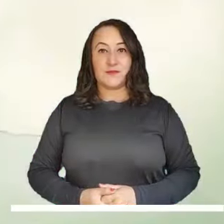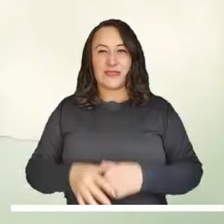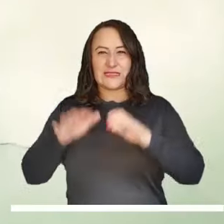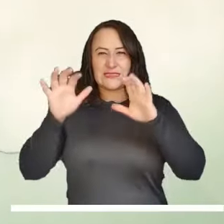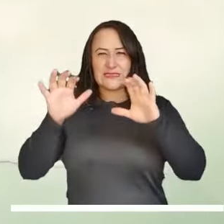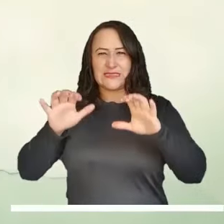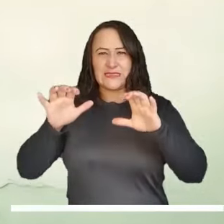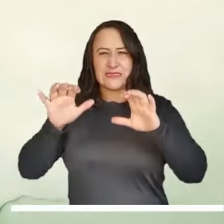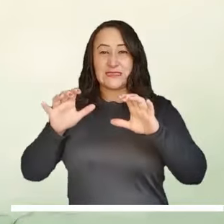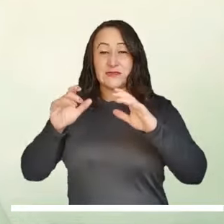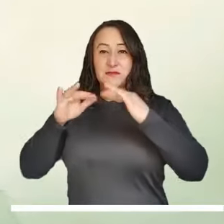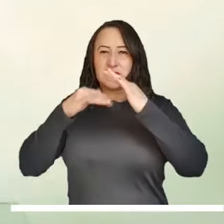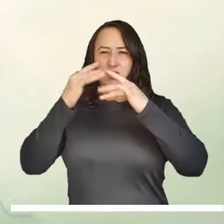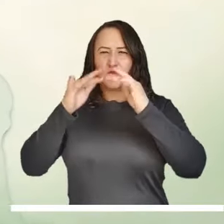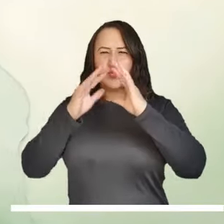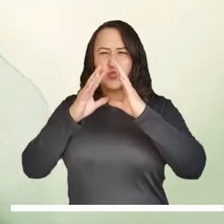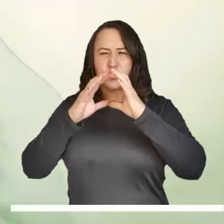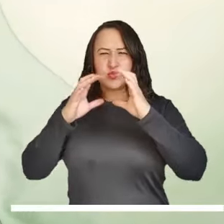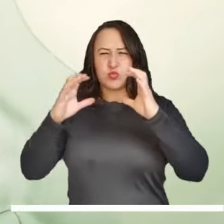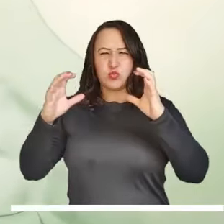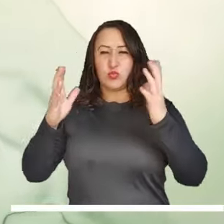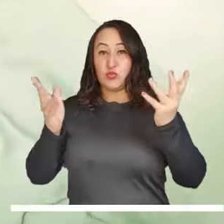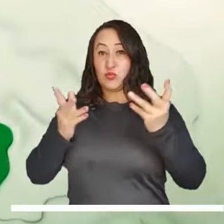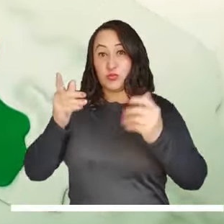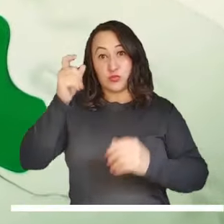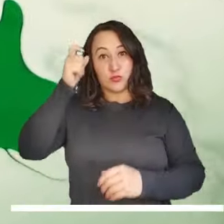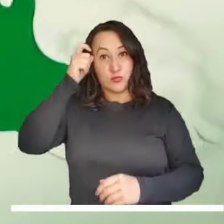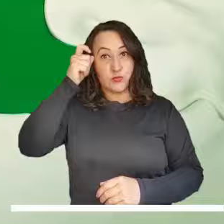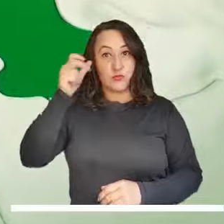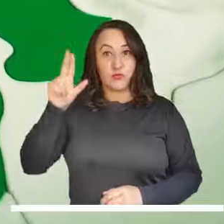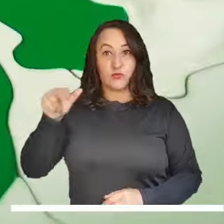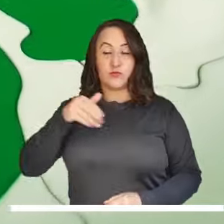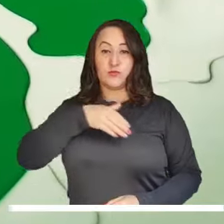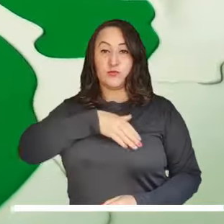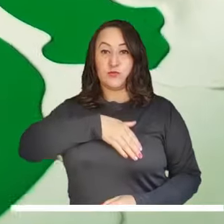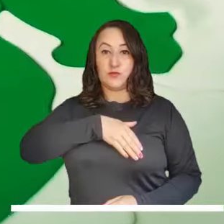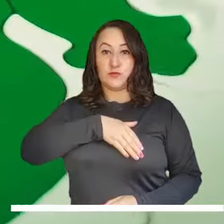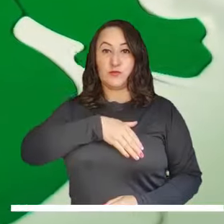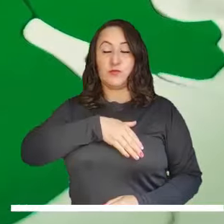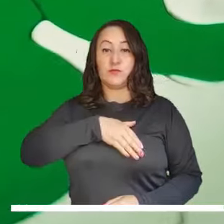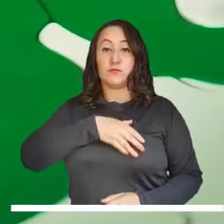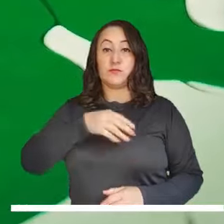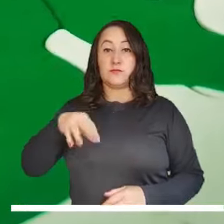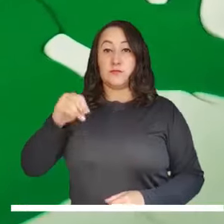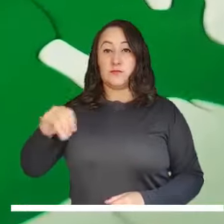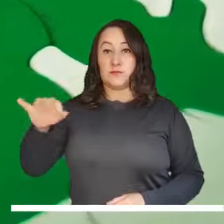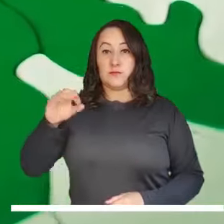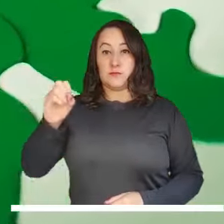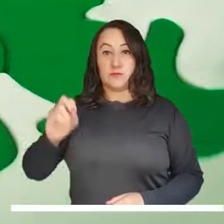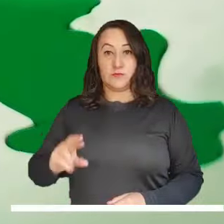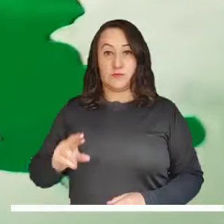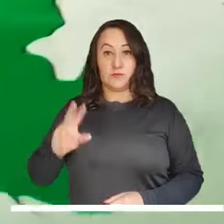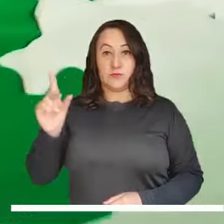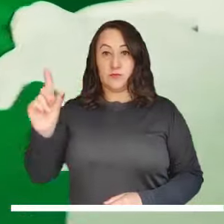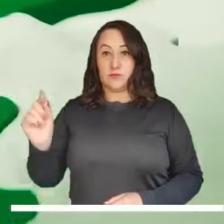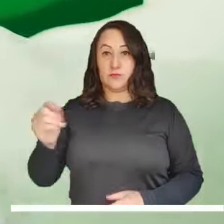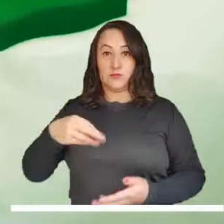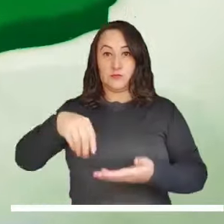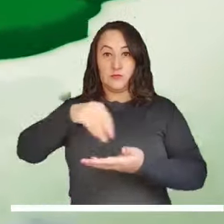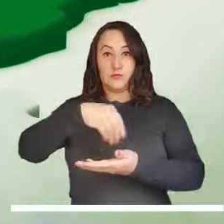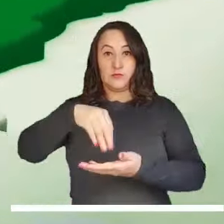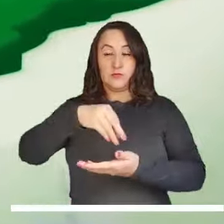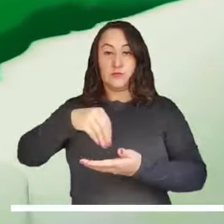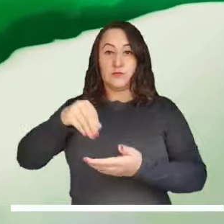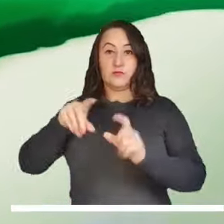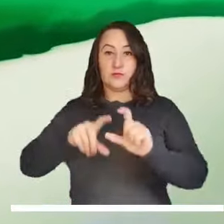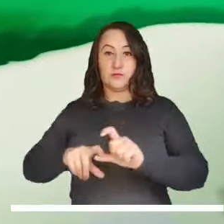significativas y cielos grises se estiman en Córdoba, Sucre, Bolívar, Sur de Magdalena, Cesar, Atlántico y